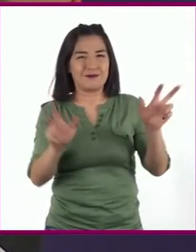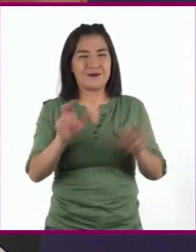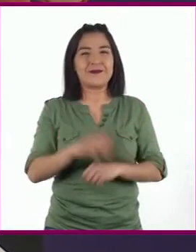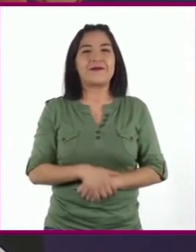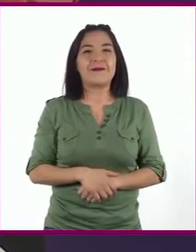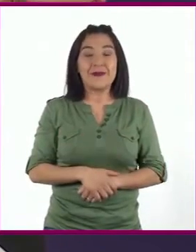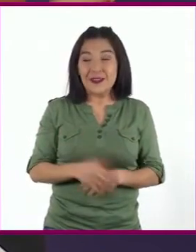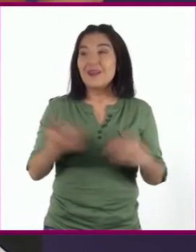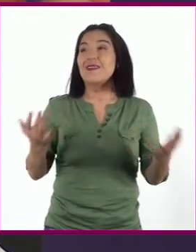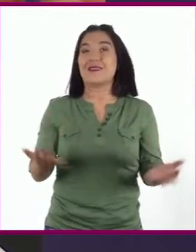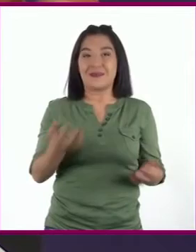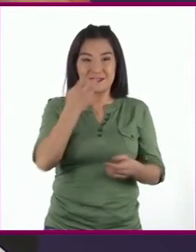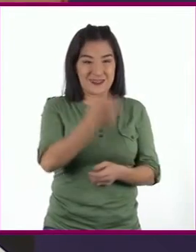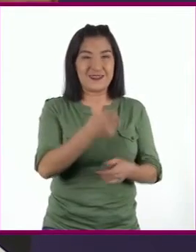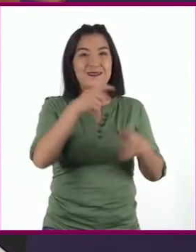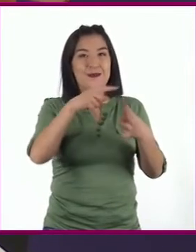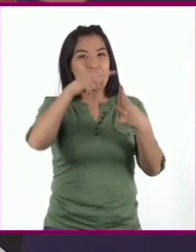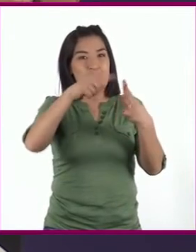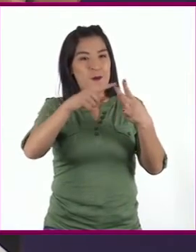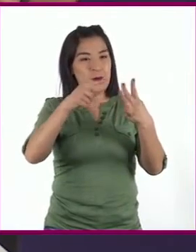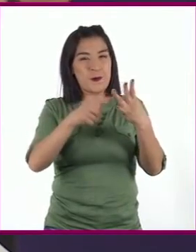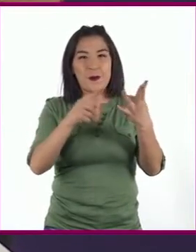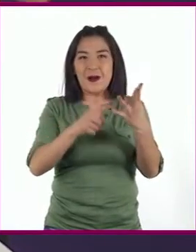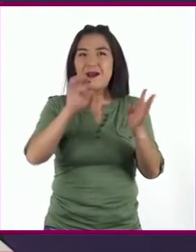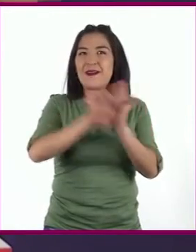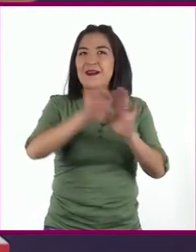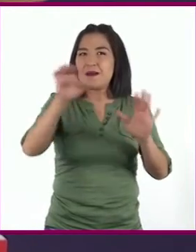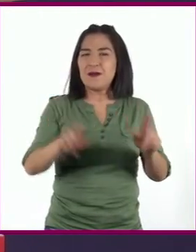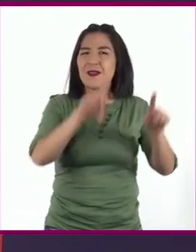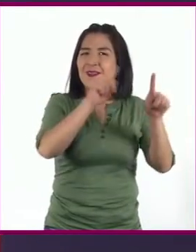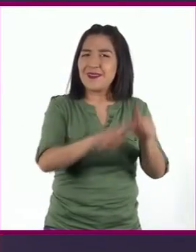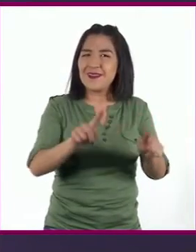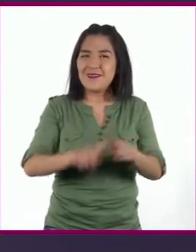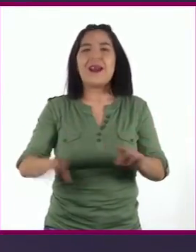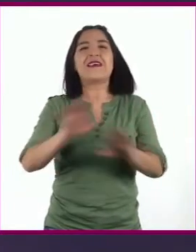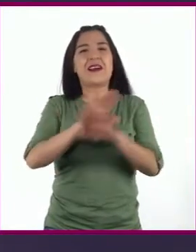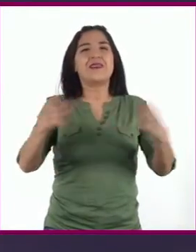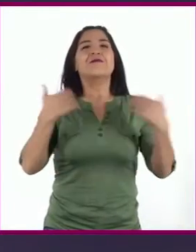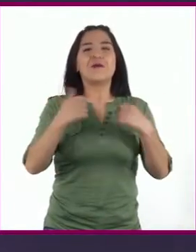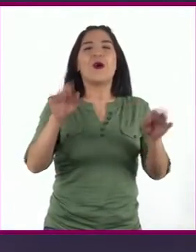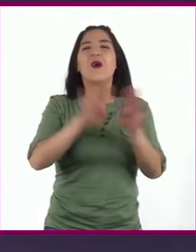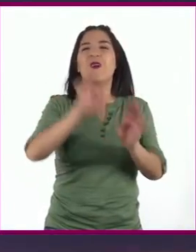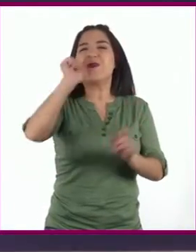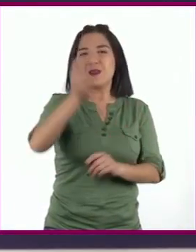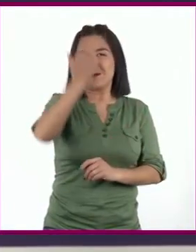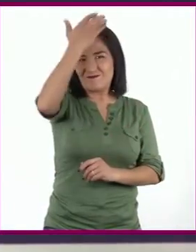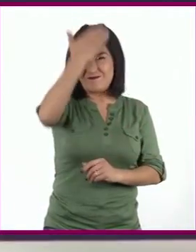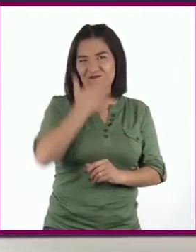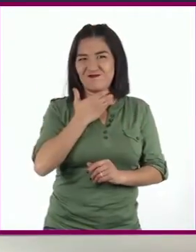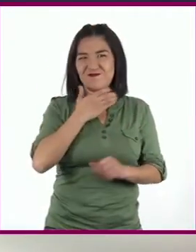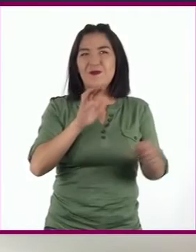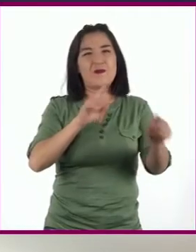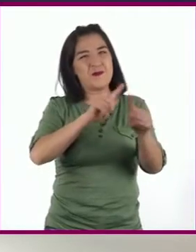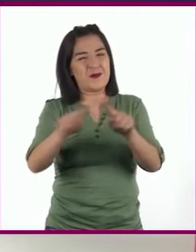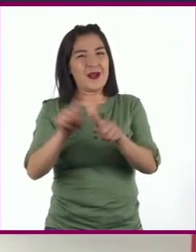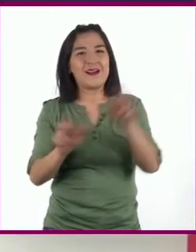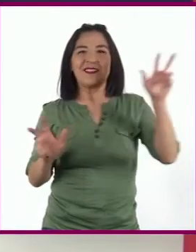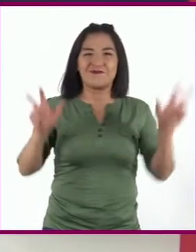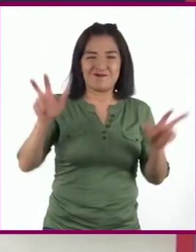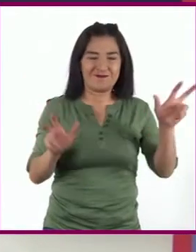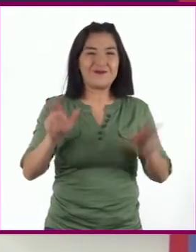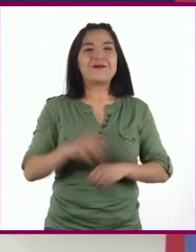Estos cuatro ejemplos tan distintos nos han dado varias caras de lo que es un escarabajo